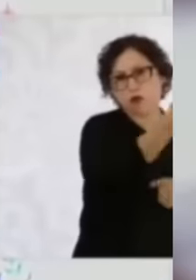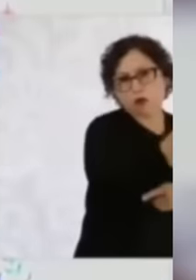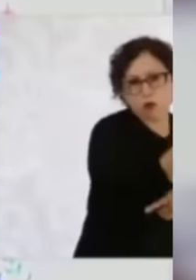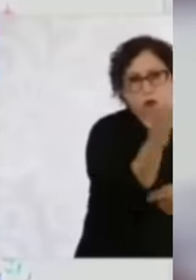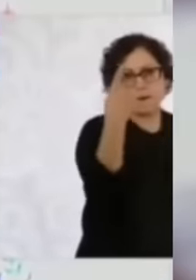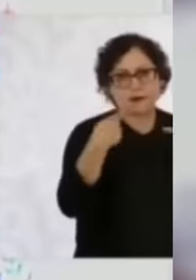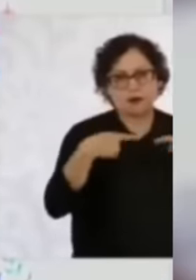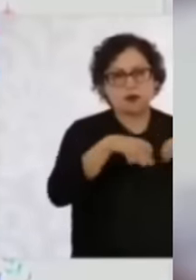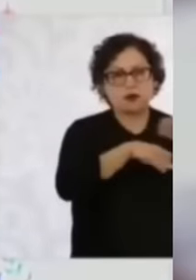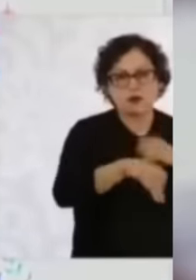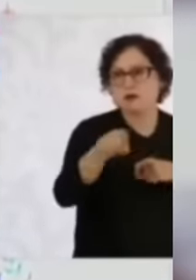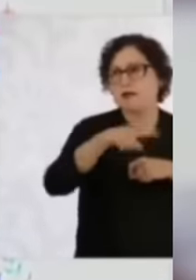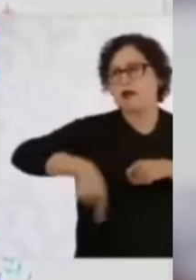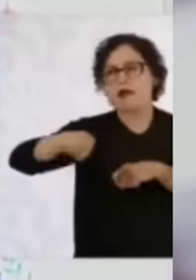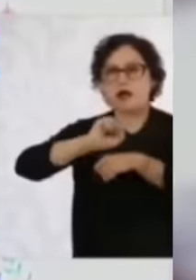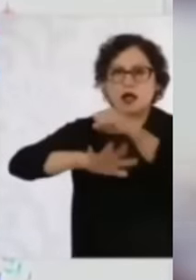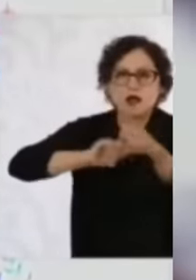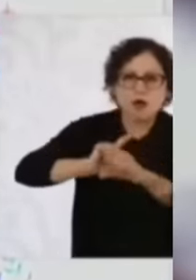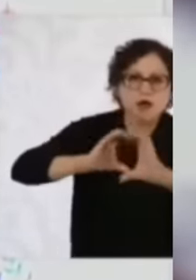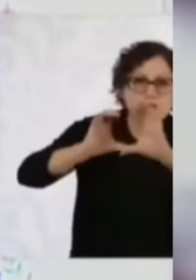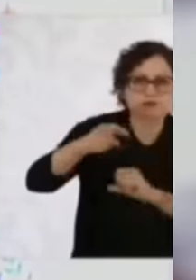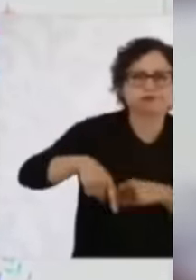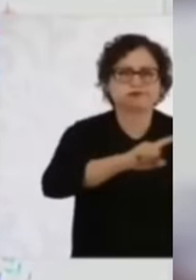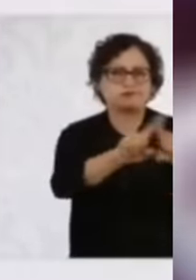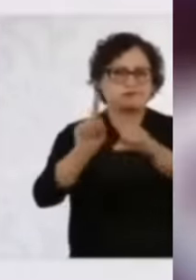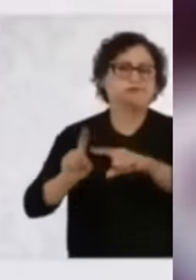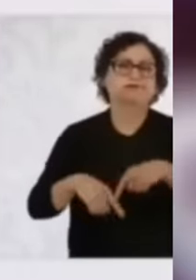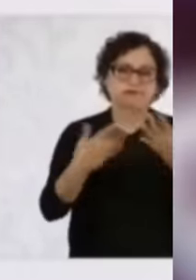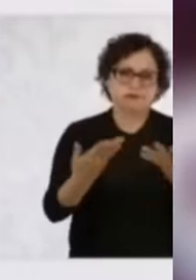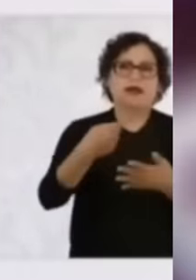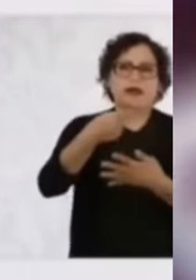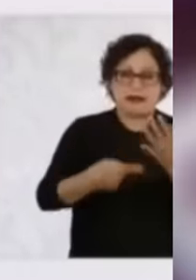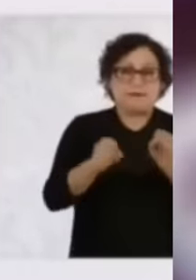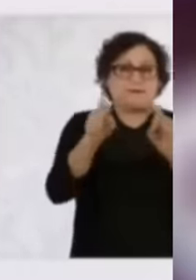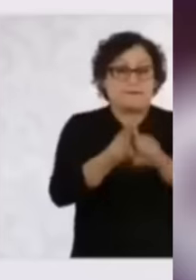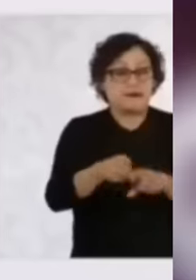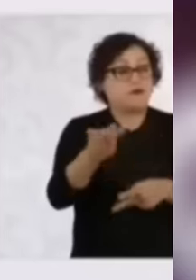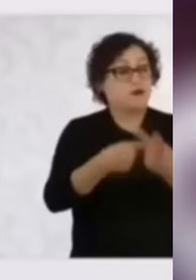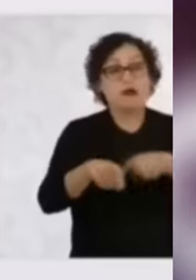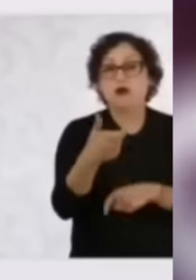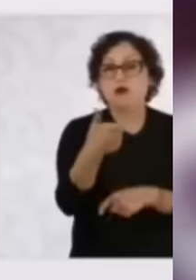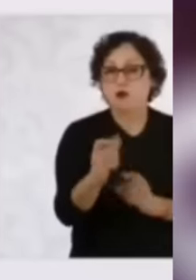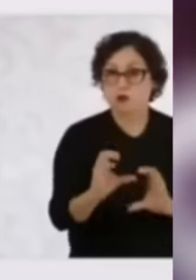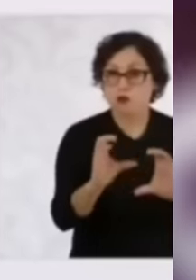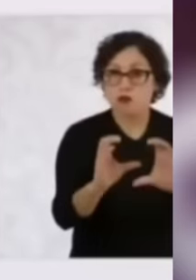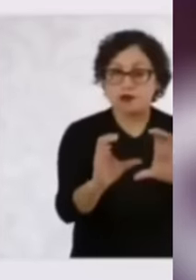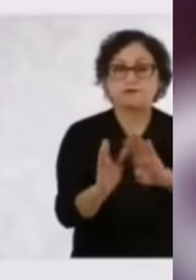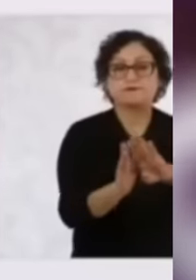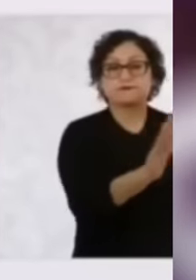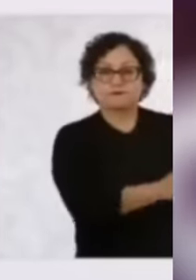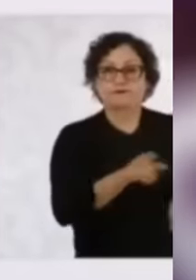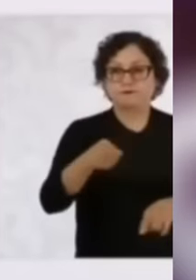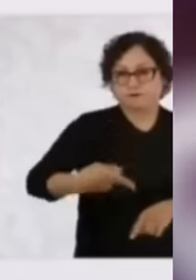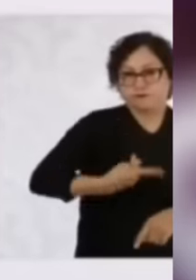agricultores y la disminución de los precios. Ahora, por otro lado, lo que voy a presentar en el G20 es